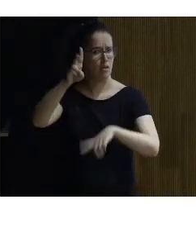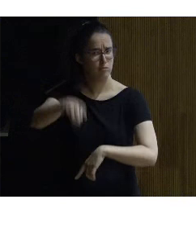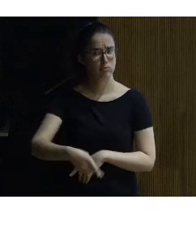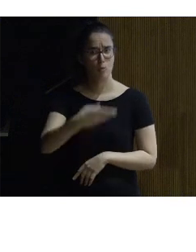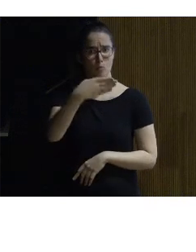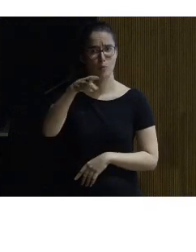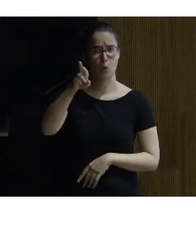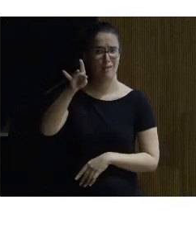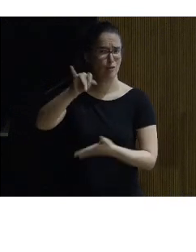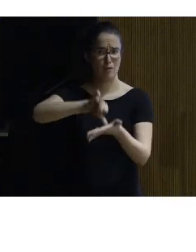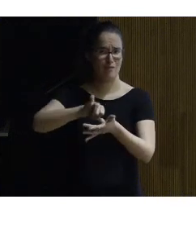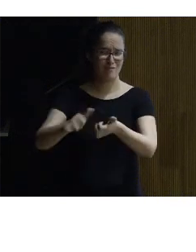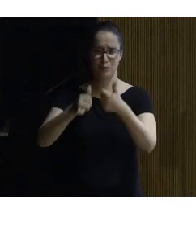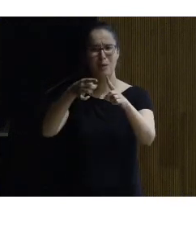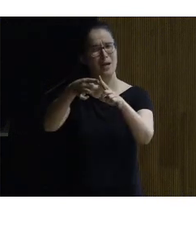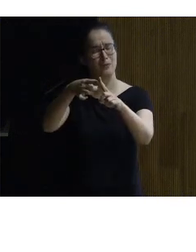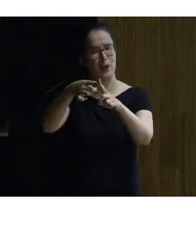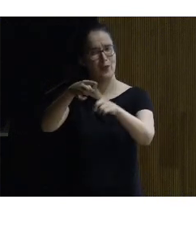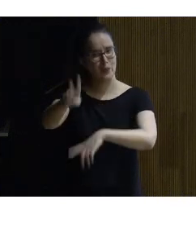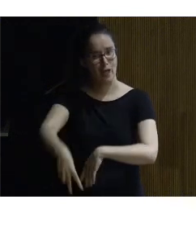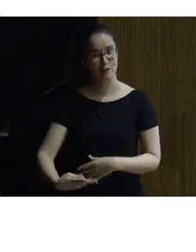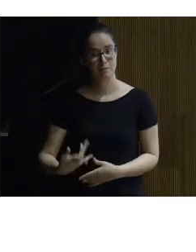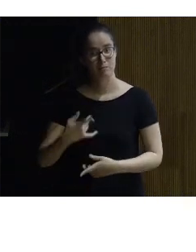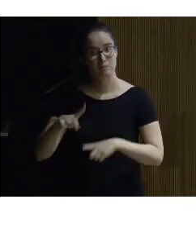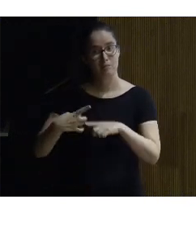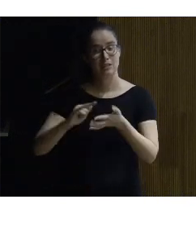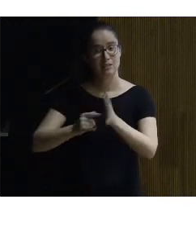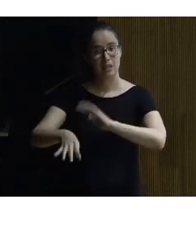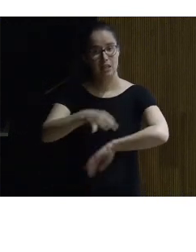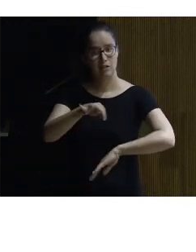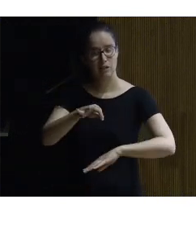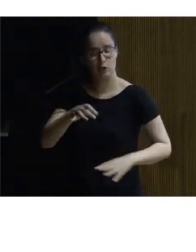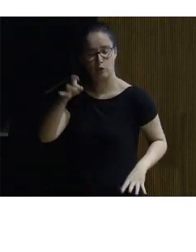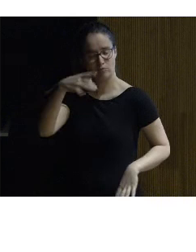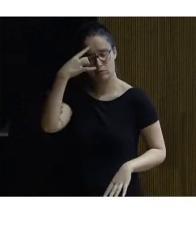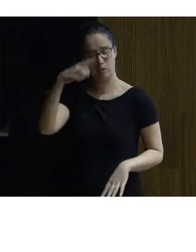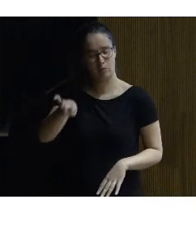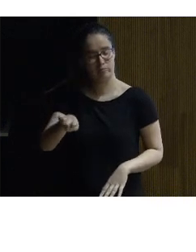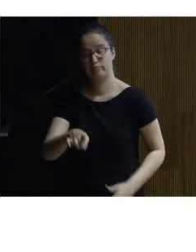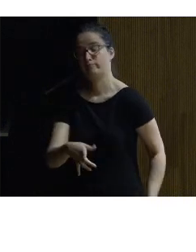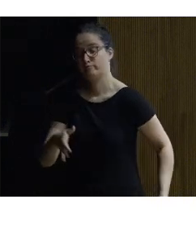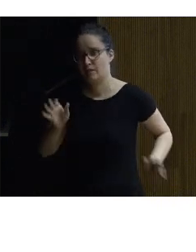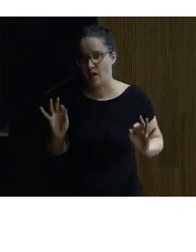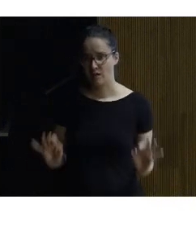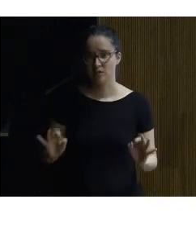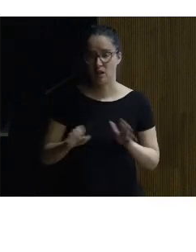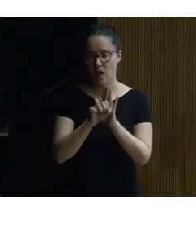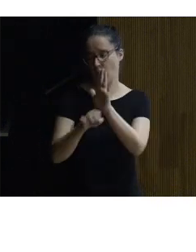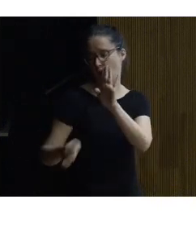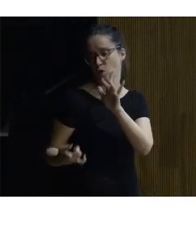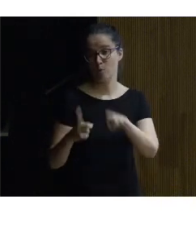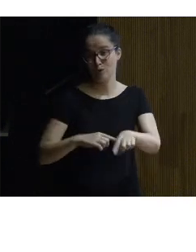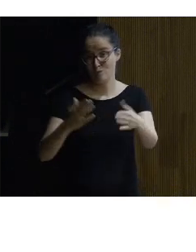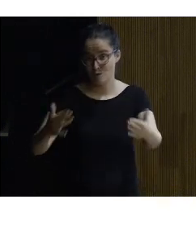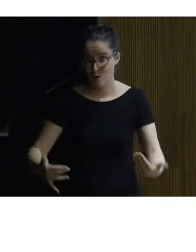que una ciudad además teniendo en cuenta que el arquitecto fue Víctor Luis pues entonces ya para qué les voy a contar no voy a enrollar mucho porque no